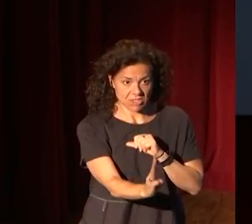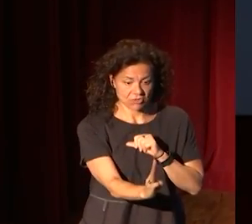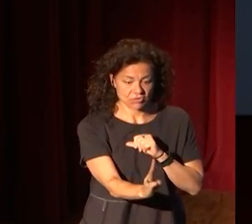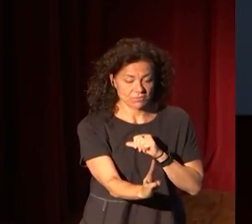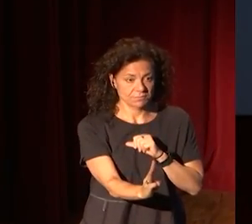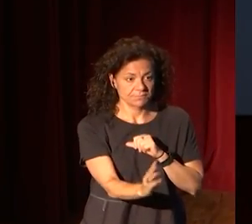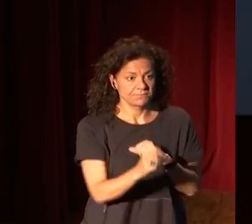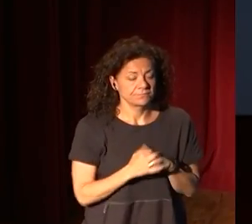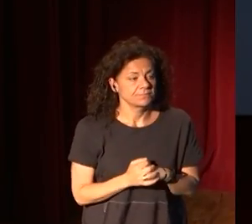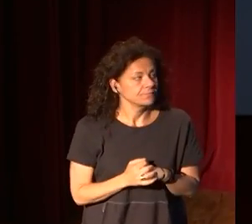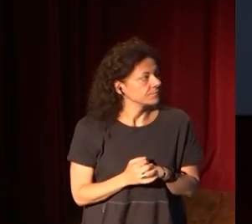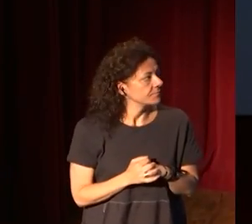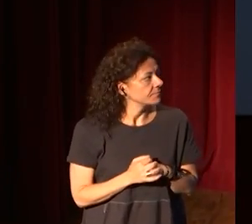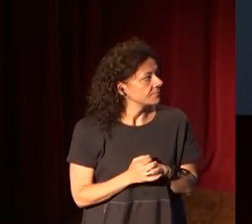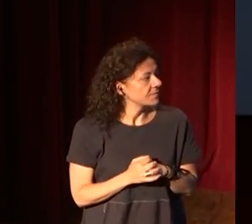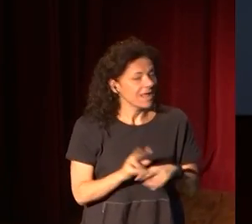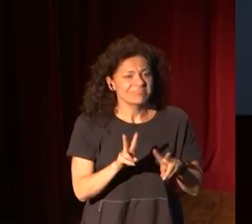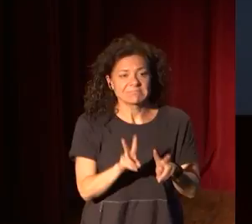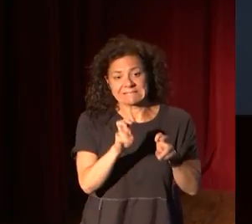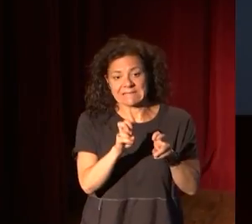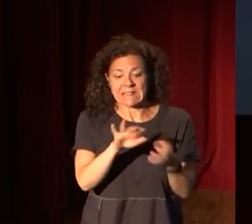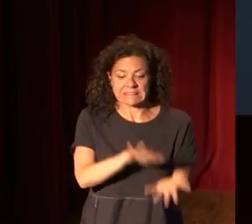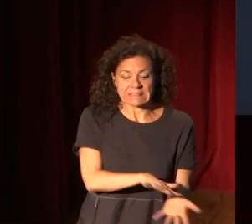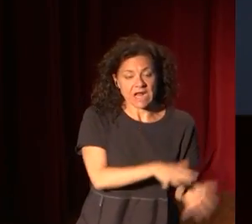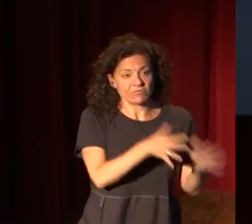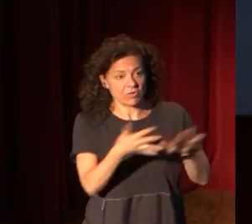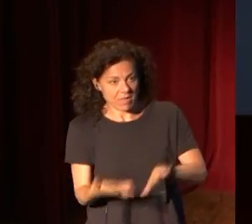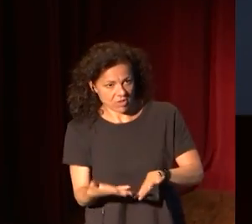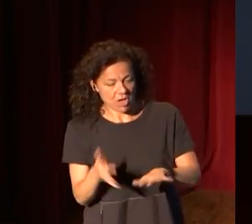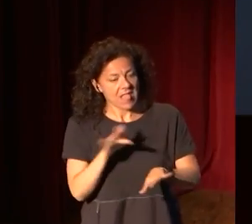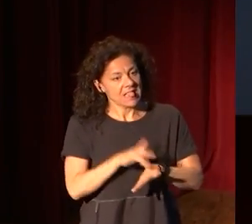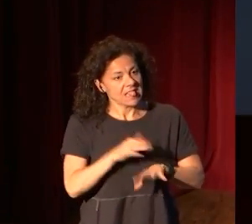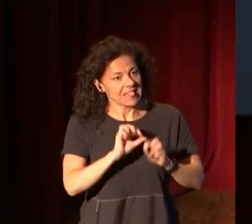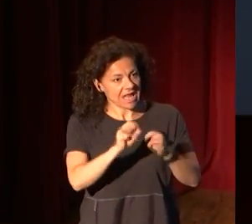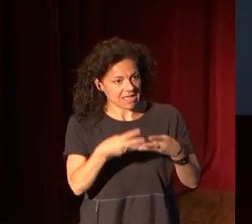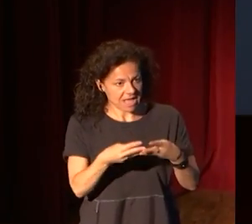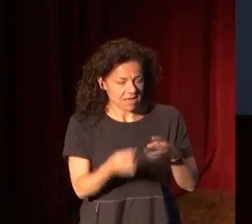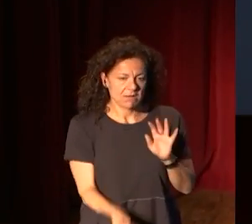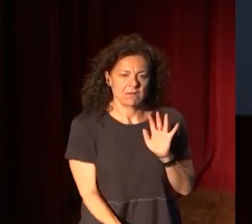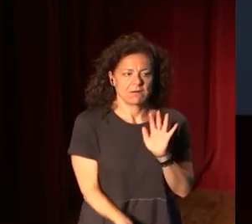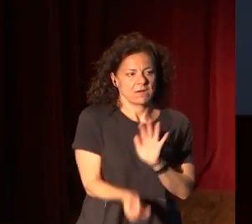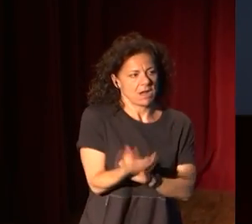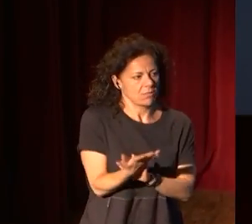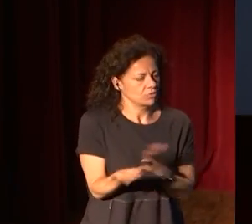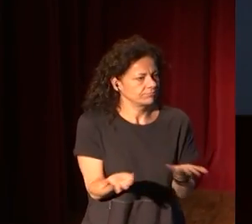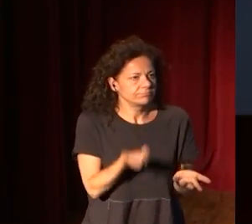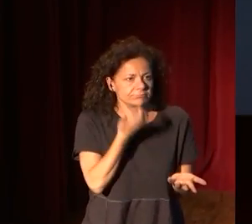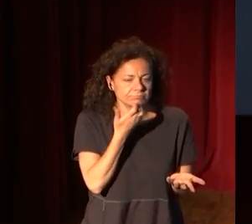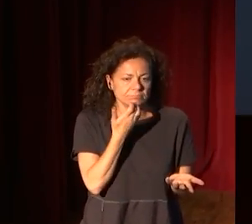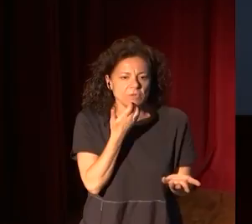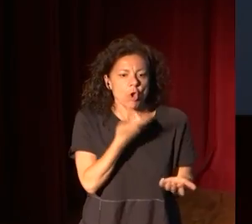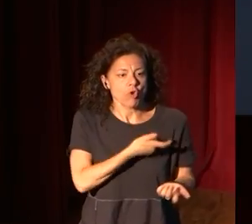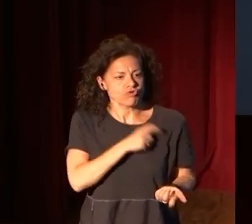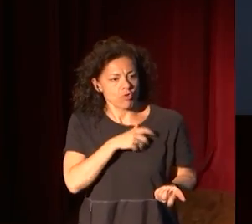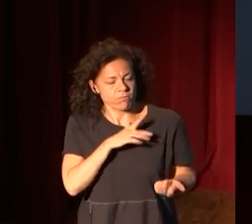transformación digital, Prado Digital, en lo que crearemos, bueno, pues, comisariado